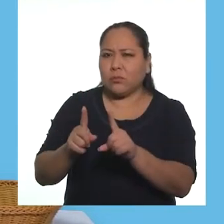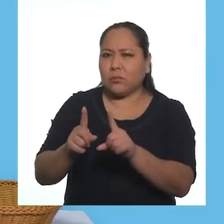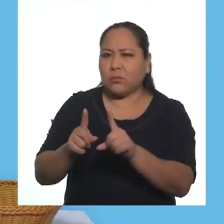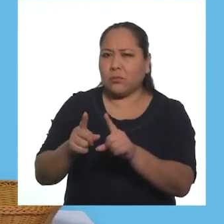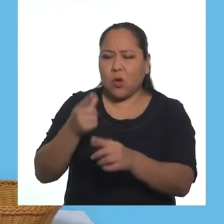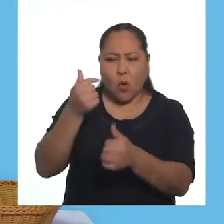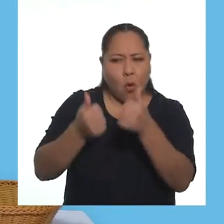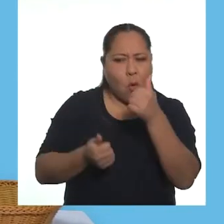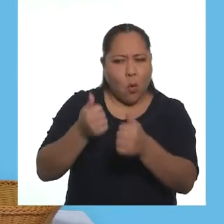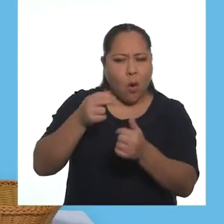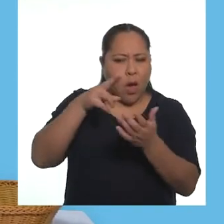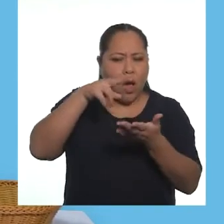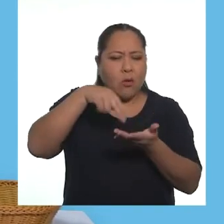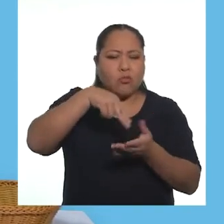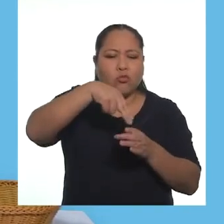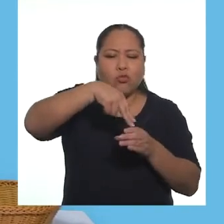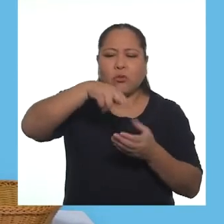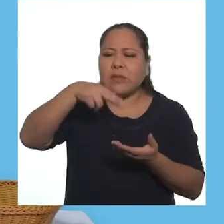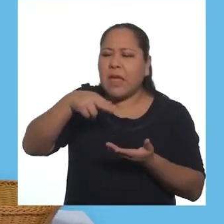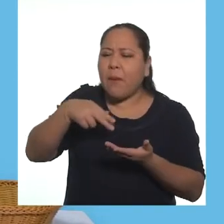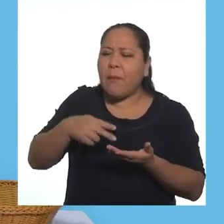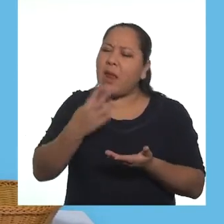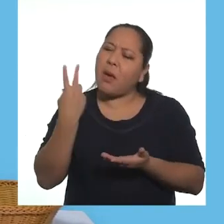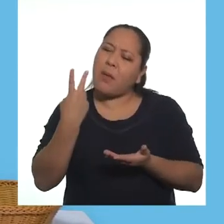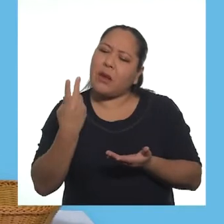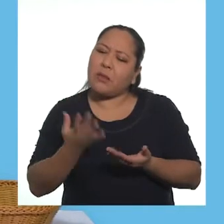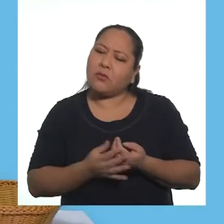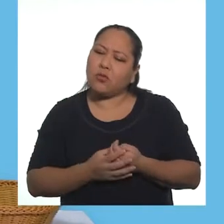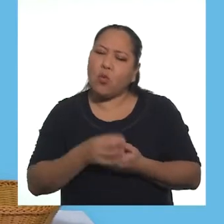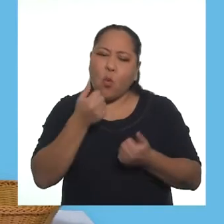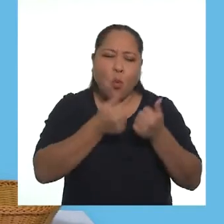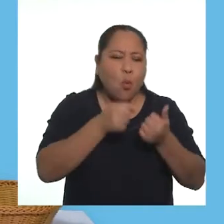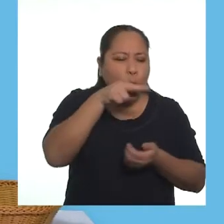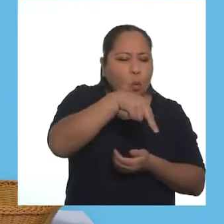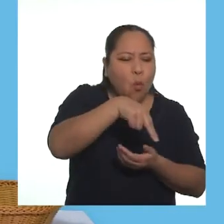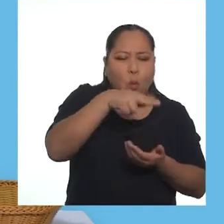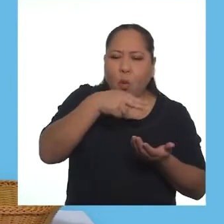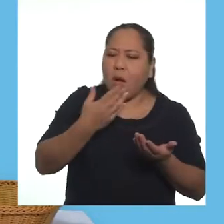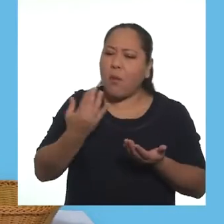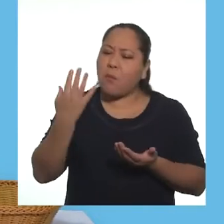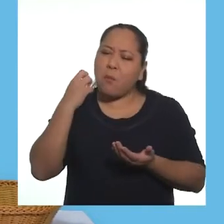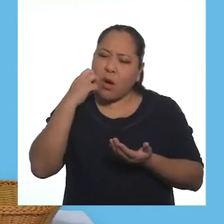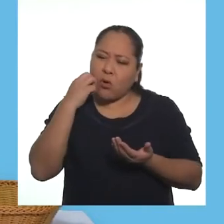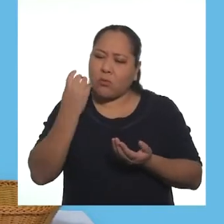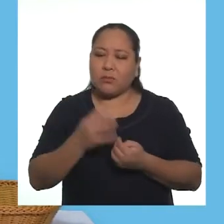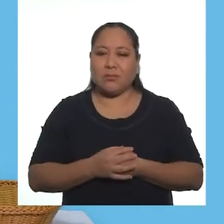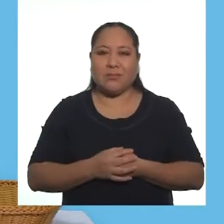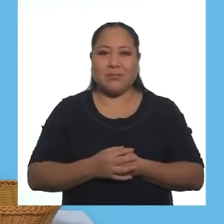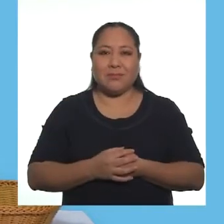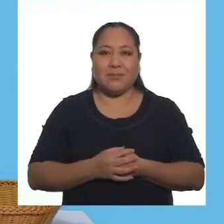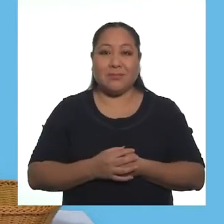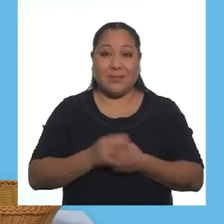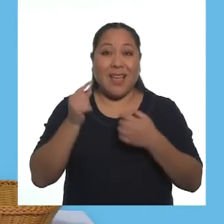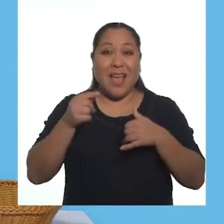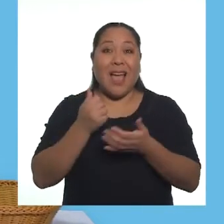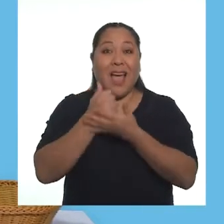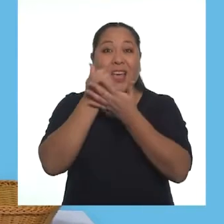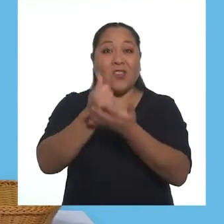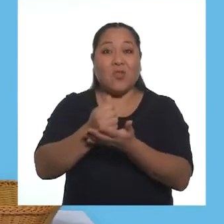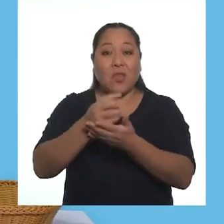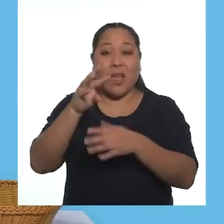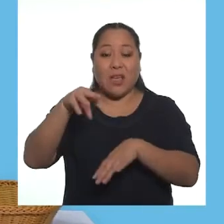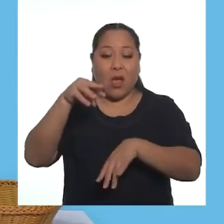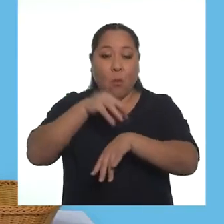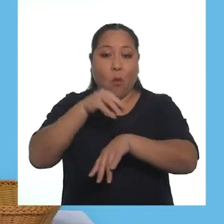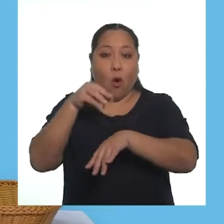Pregúntenle, ¿Cuál es la témpera verde? ¿Cuál es la marrón? Ahora,